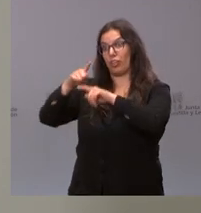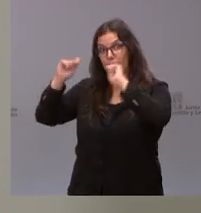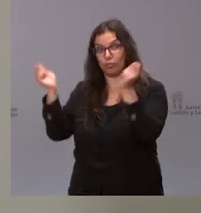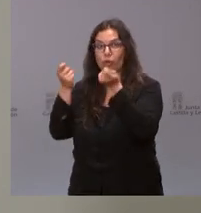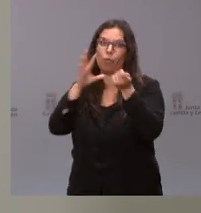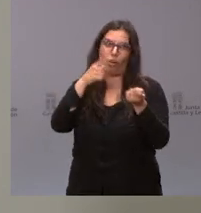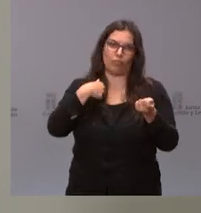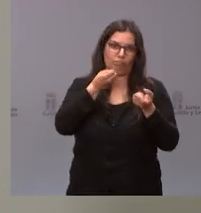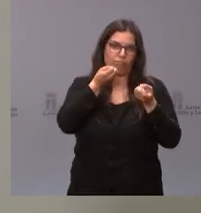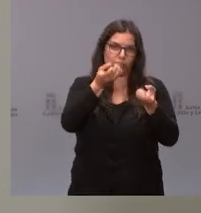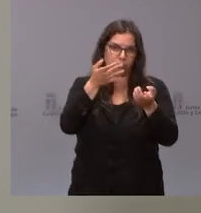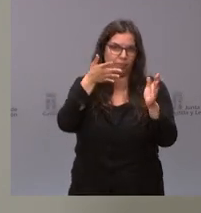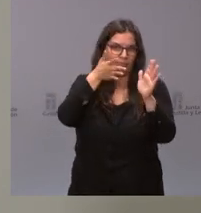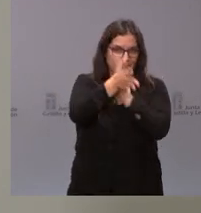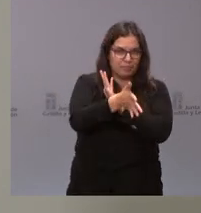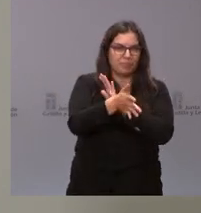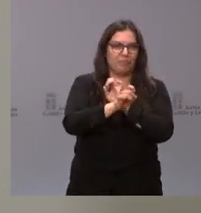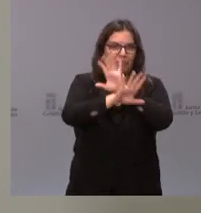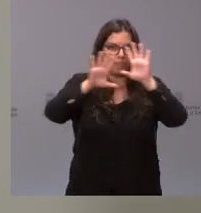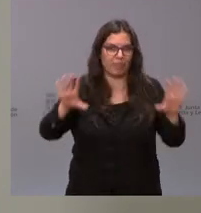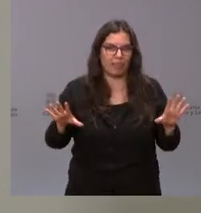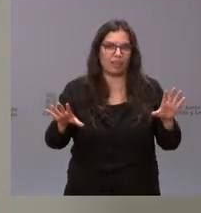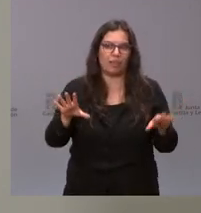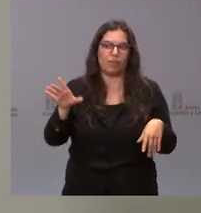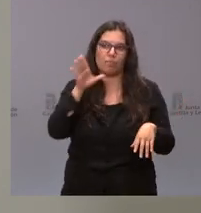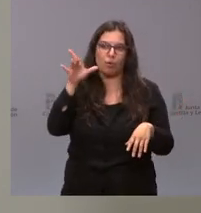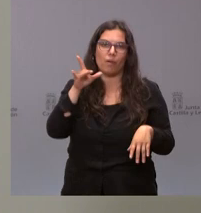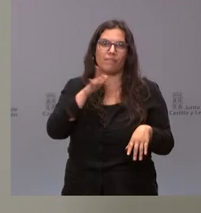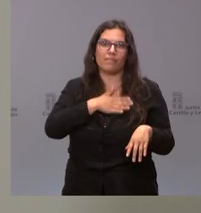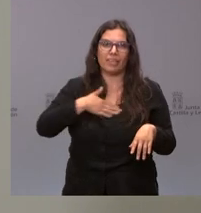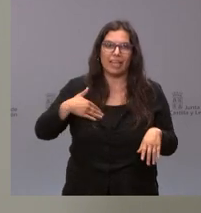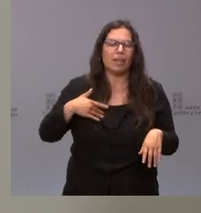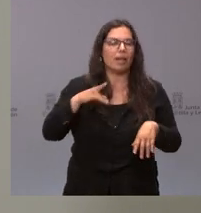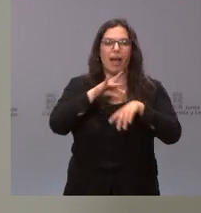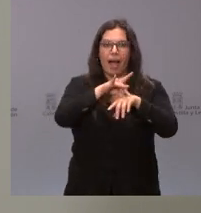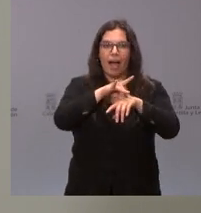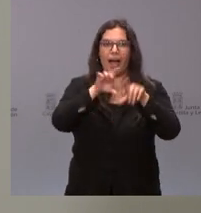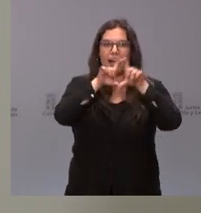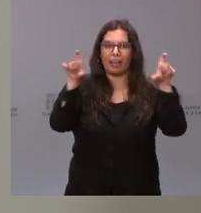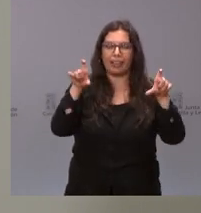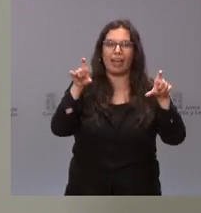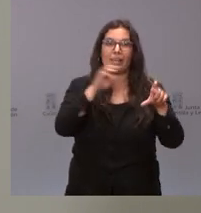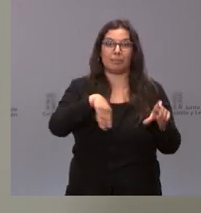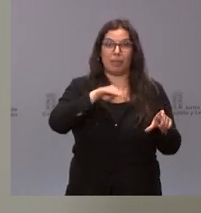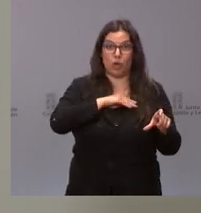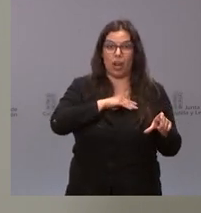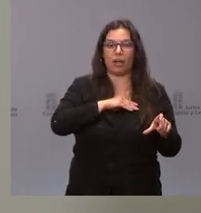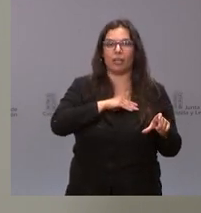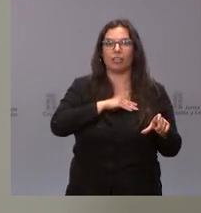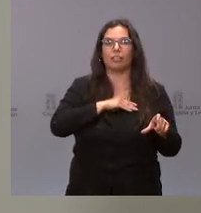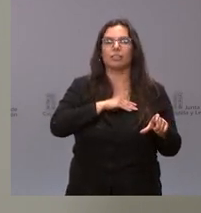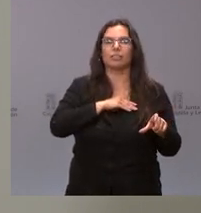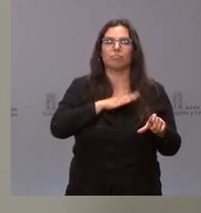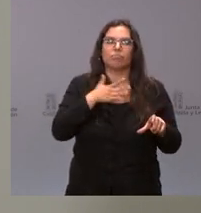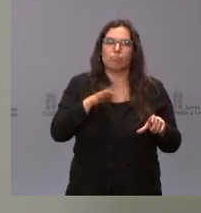la voluntad de que esta Agencia Europea Española del Espacio o Aeroespacial pueda tener